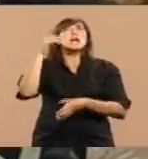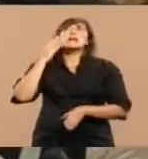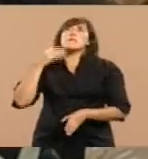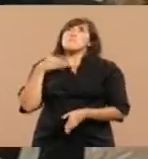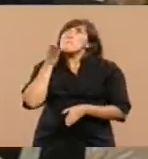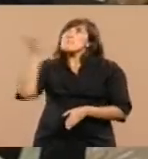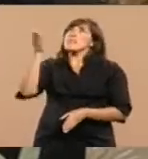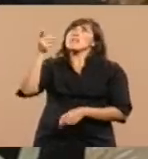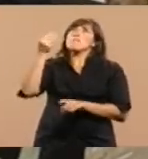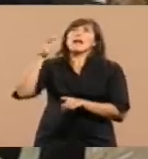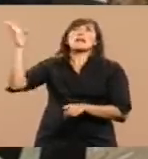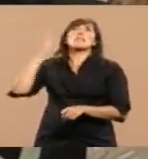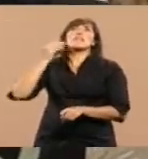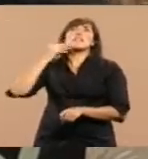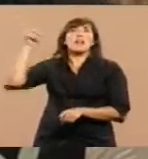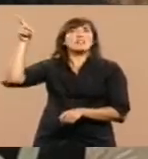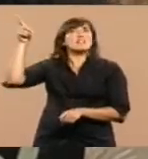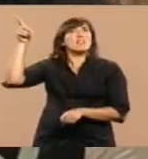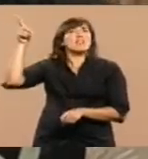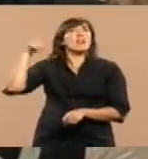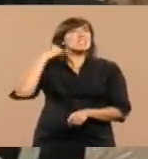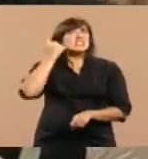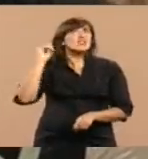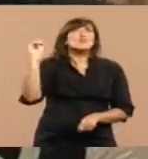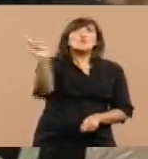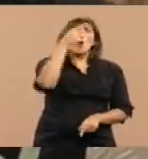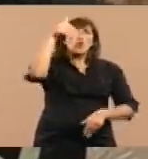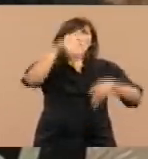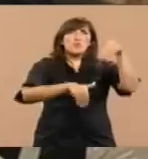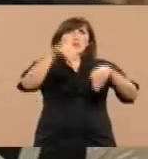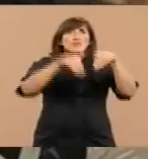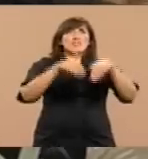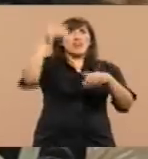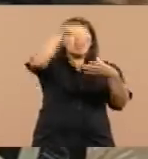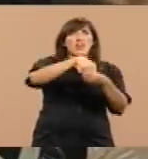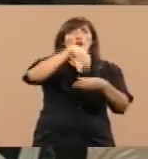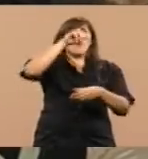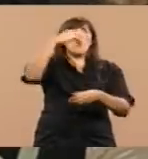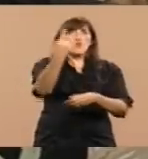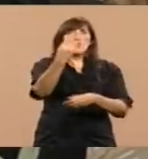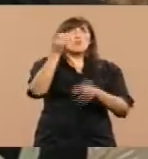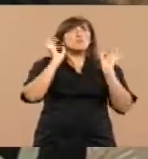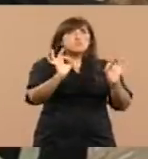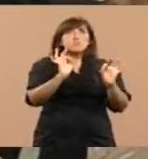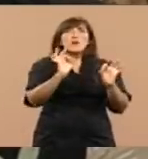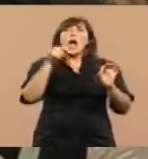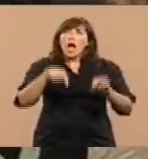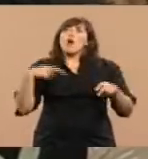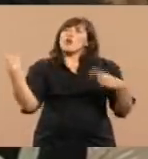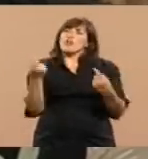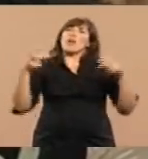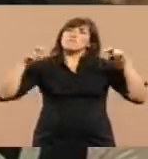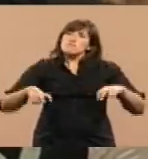cumpla lo que ha ordenado en votación Naciones Unidas y se siente a negociar